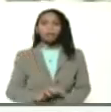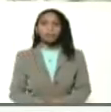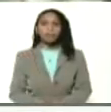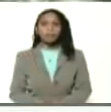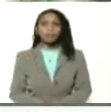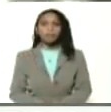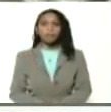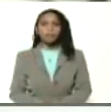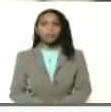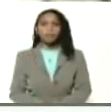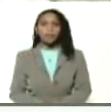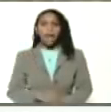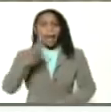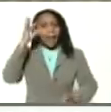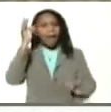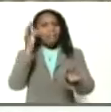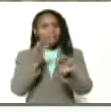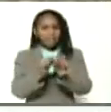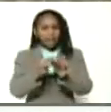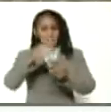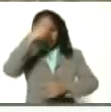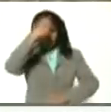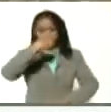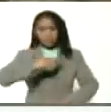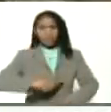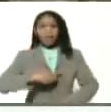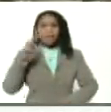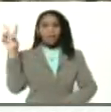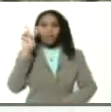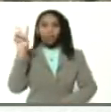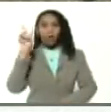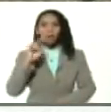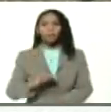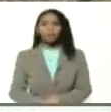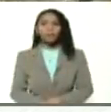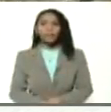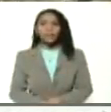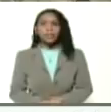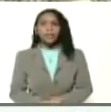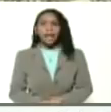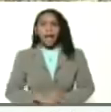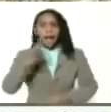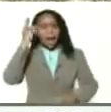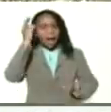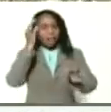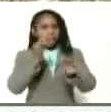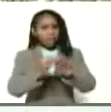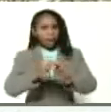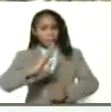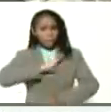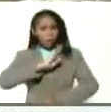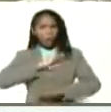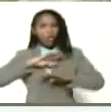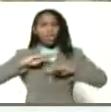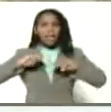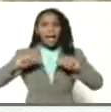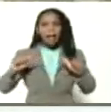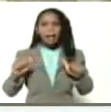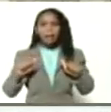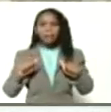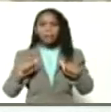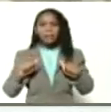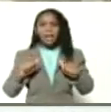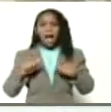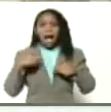es la fe en el ser venezolano, es la fe en nuestra tierra. Ha habido una